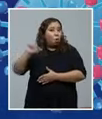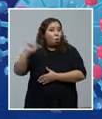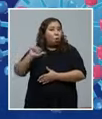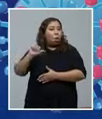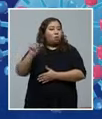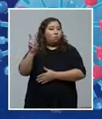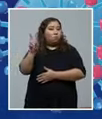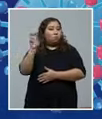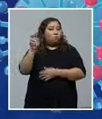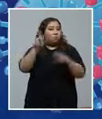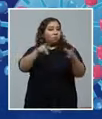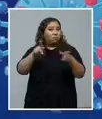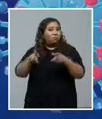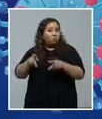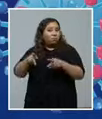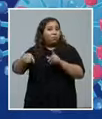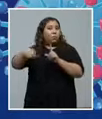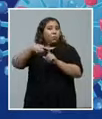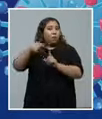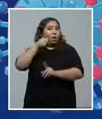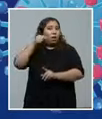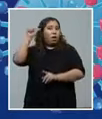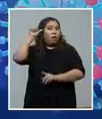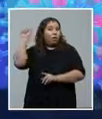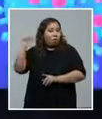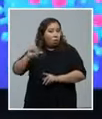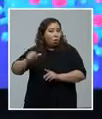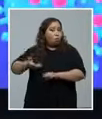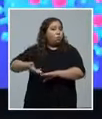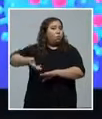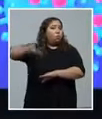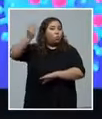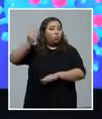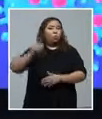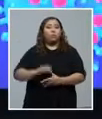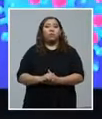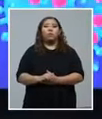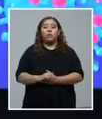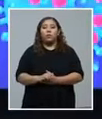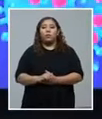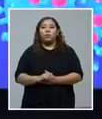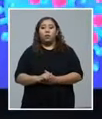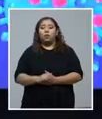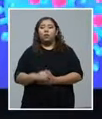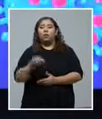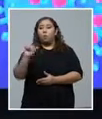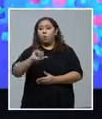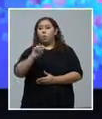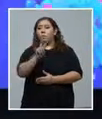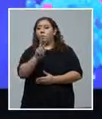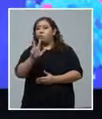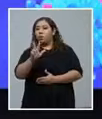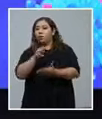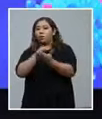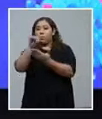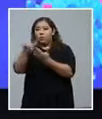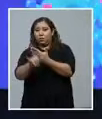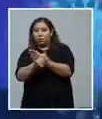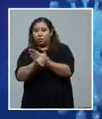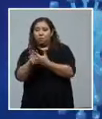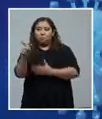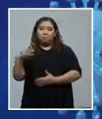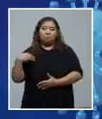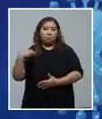casos positivos. 449 negativos para este día 23 de mayo, gracias a la información que nos llega desde la